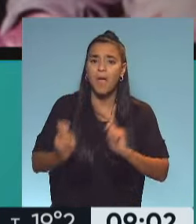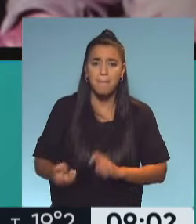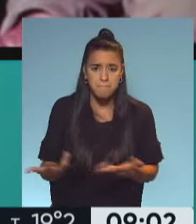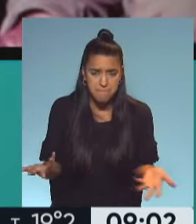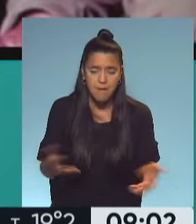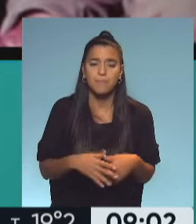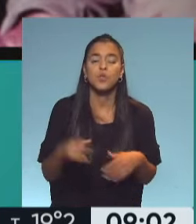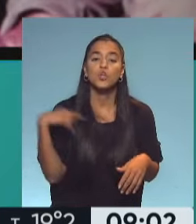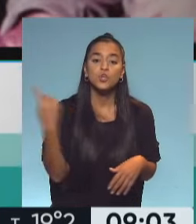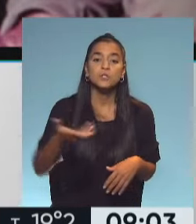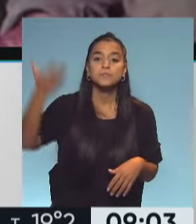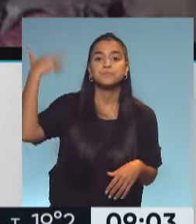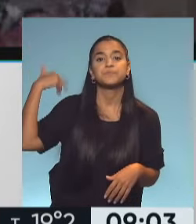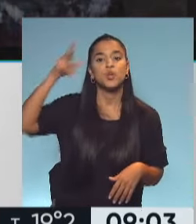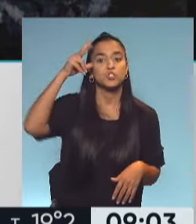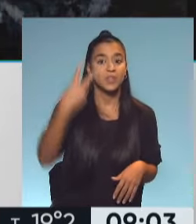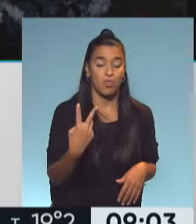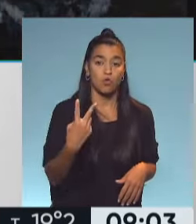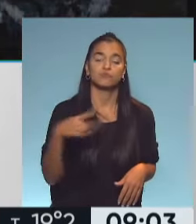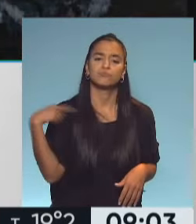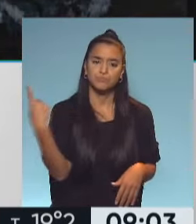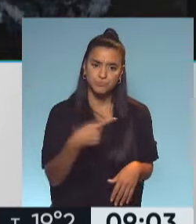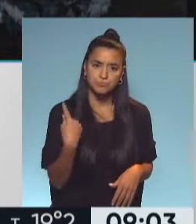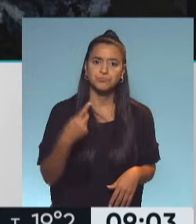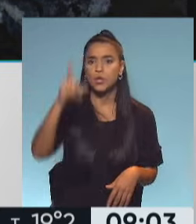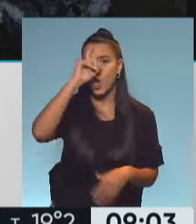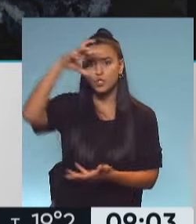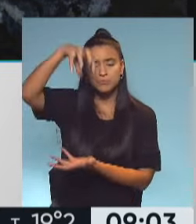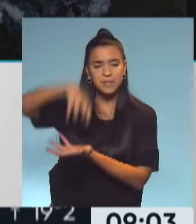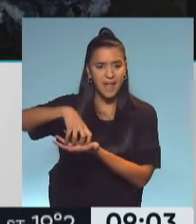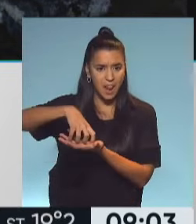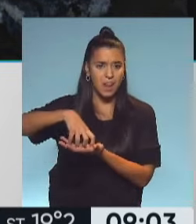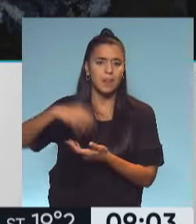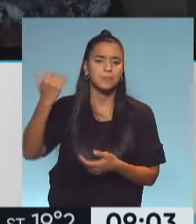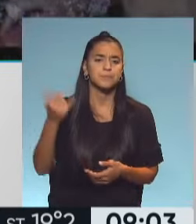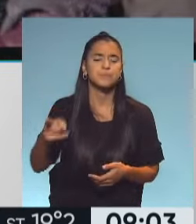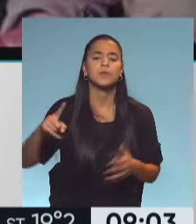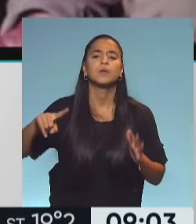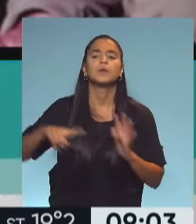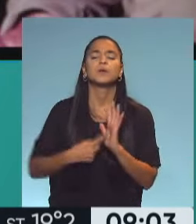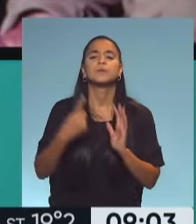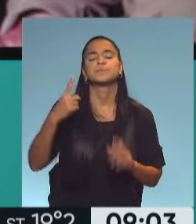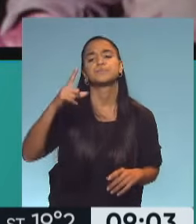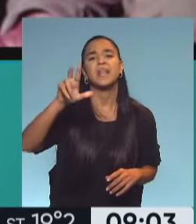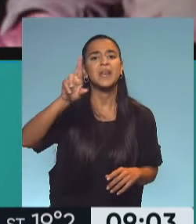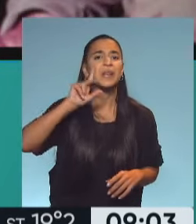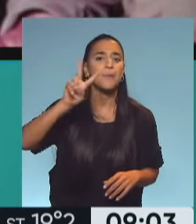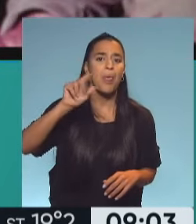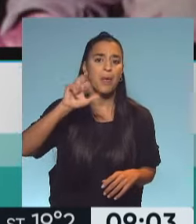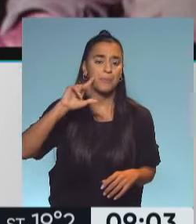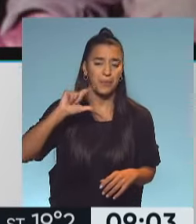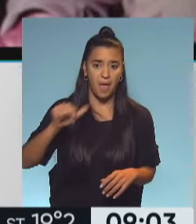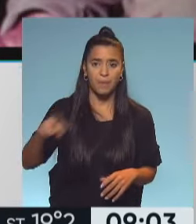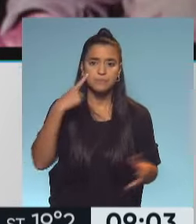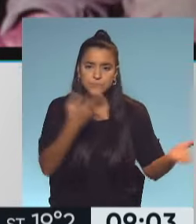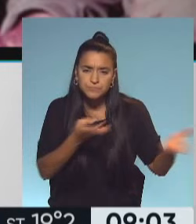Nosotros en el 82 estuvimos con nuestro hospital móvil en la ciudad de Comodoro Rivadavia recibiendo,